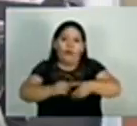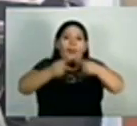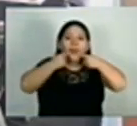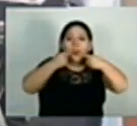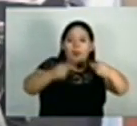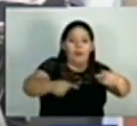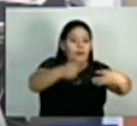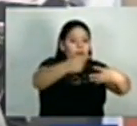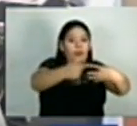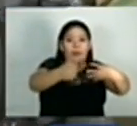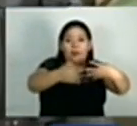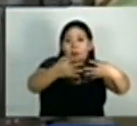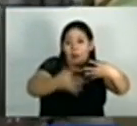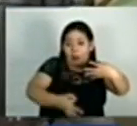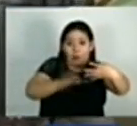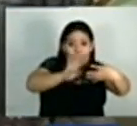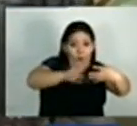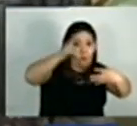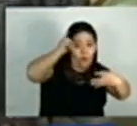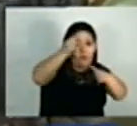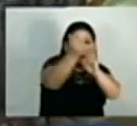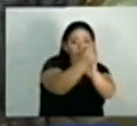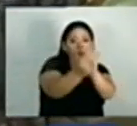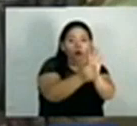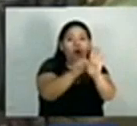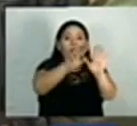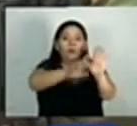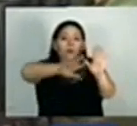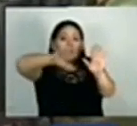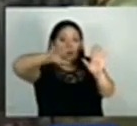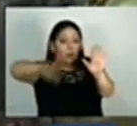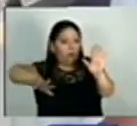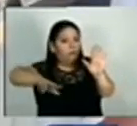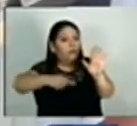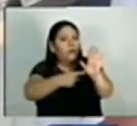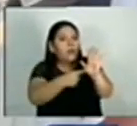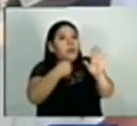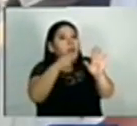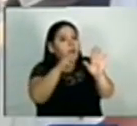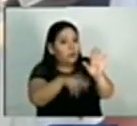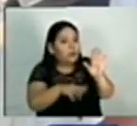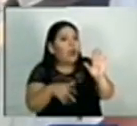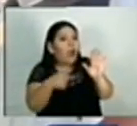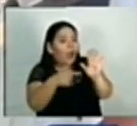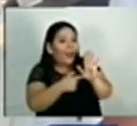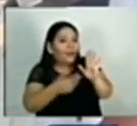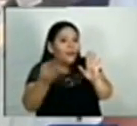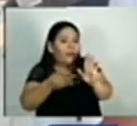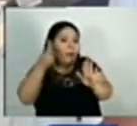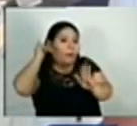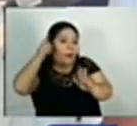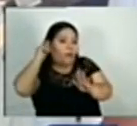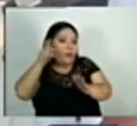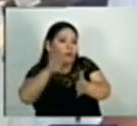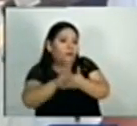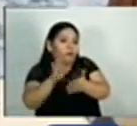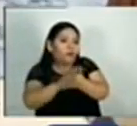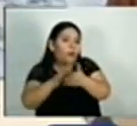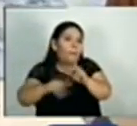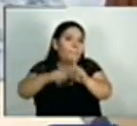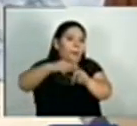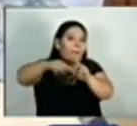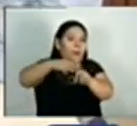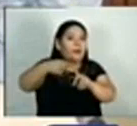incumplimiento del artículo 33 de la ley de la carrera docente, el cual establece que el salario de los educadores se fijará